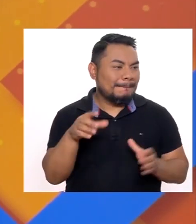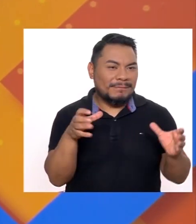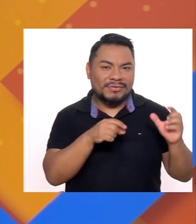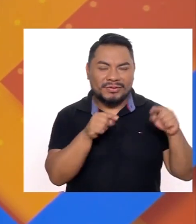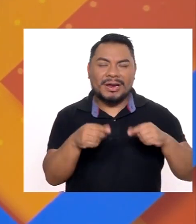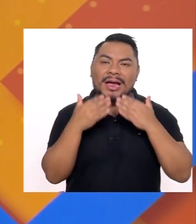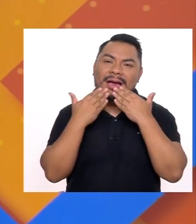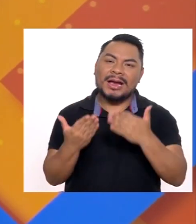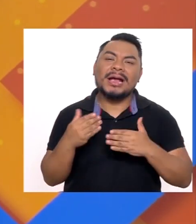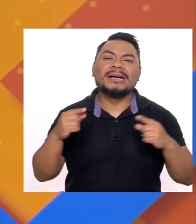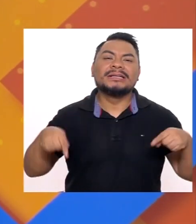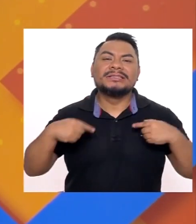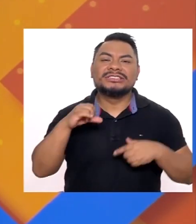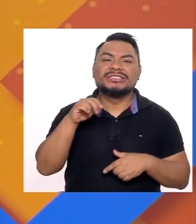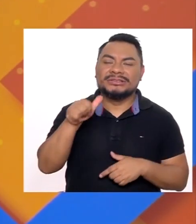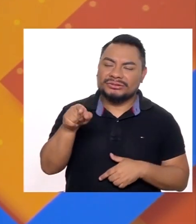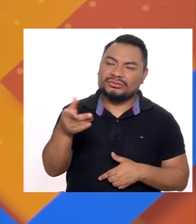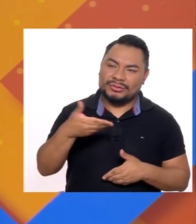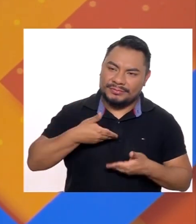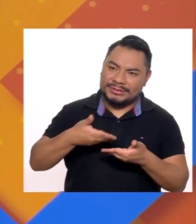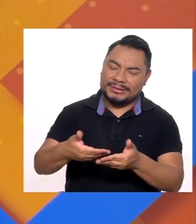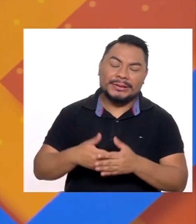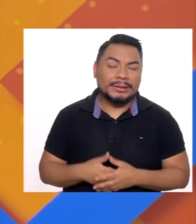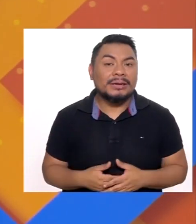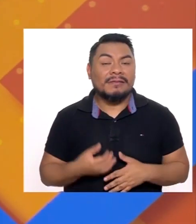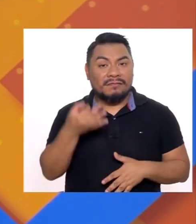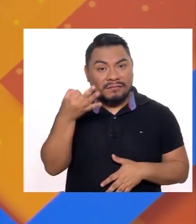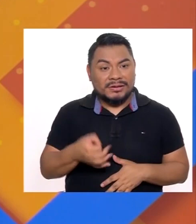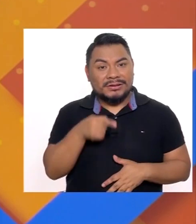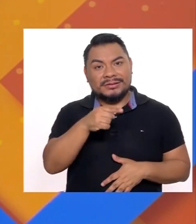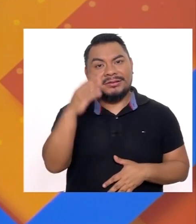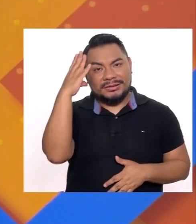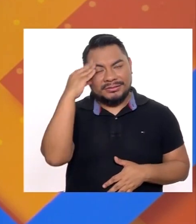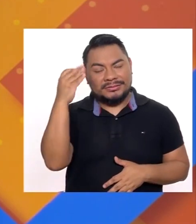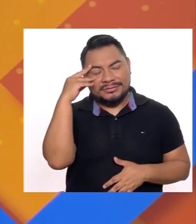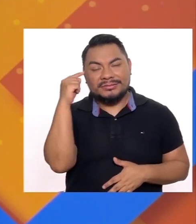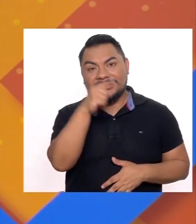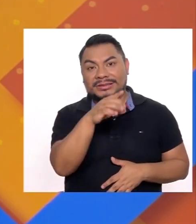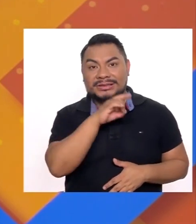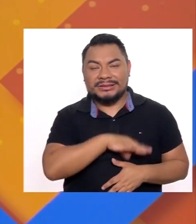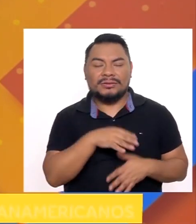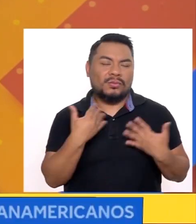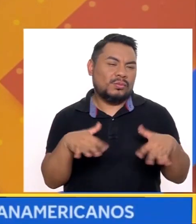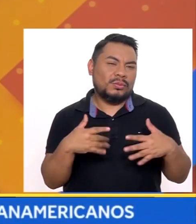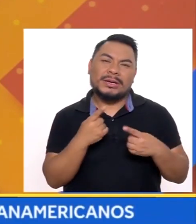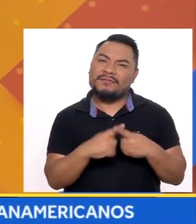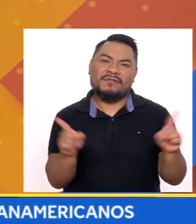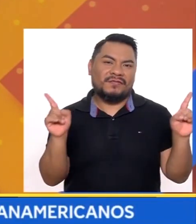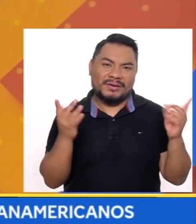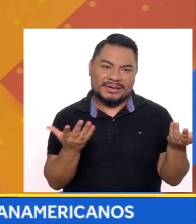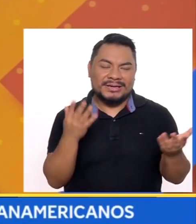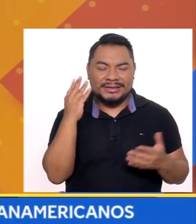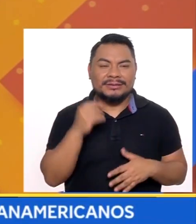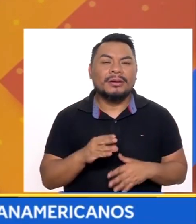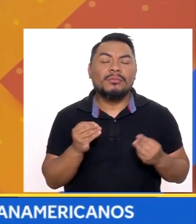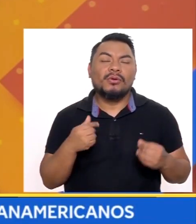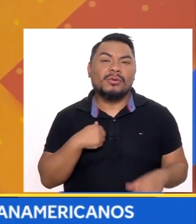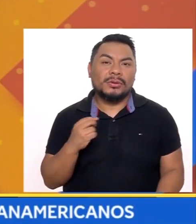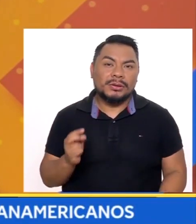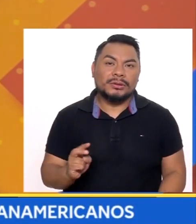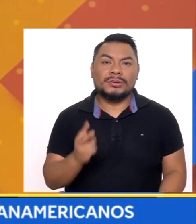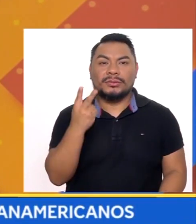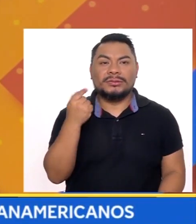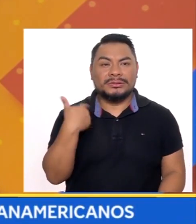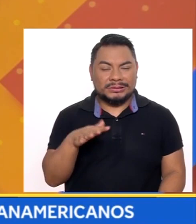Gracias Gina Por la invitación Bueno La verdad que esto Ha sido una experiencia Distinta Yo ya tengo Mi segundo